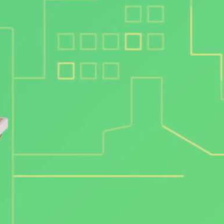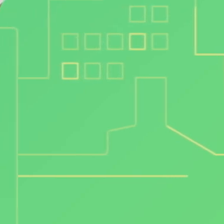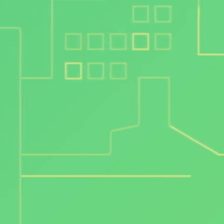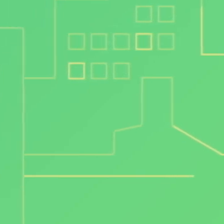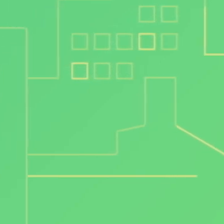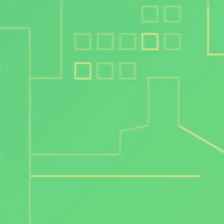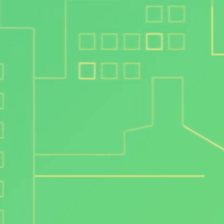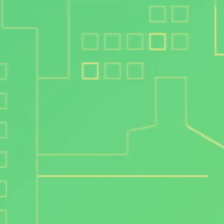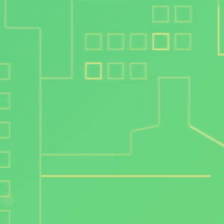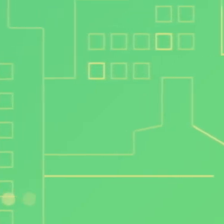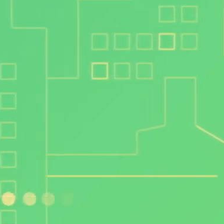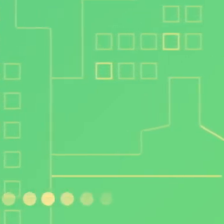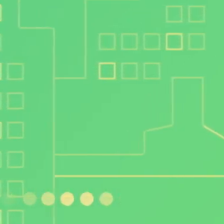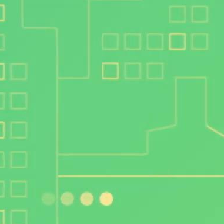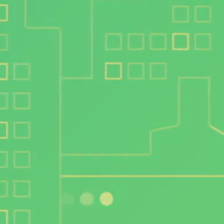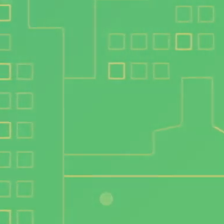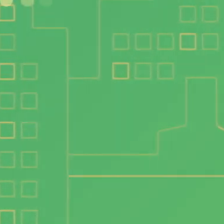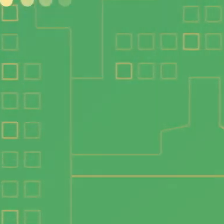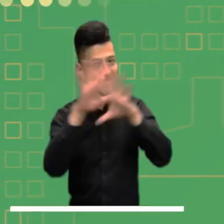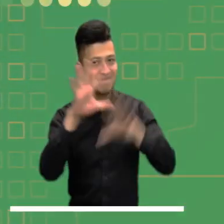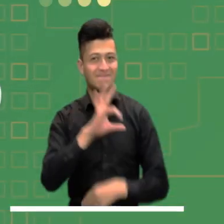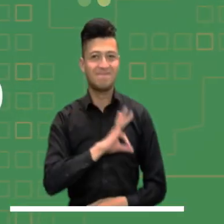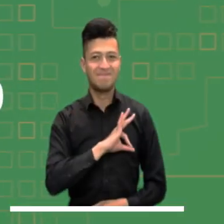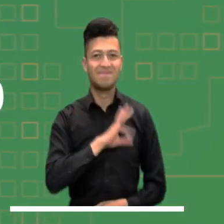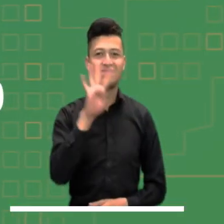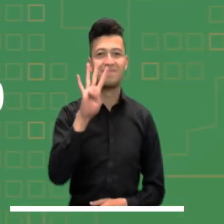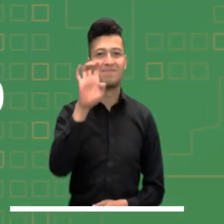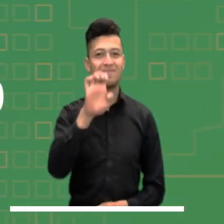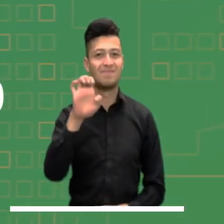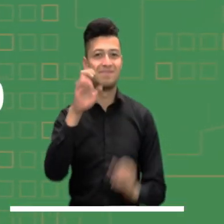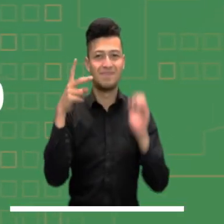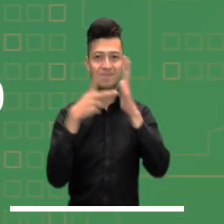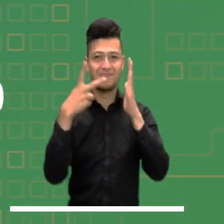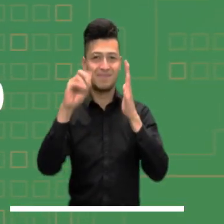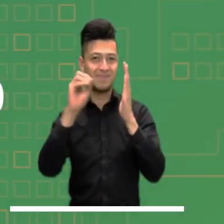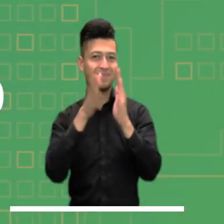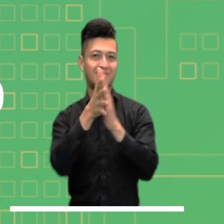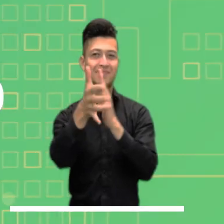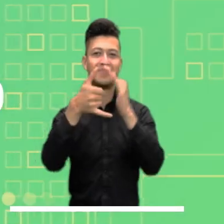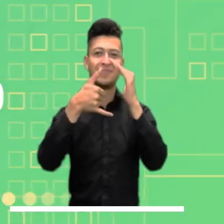Prognóstico para la mañana de hoy sábado 4 de enero de 2020.